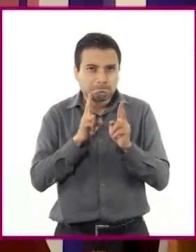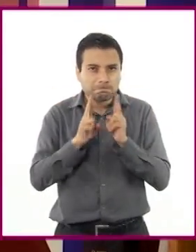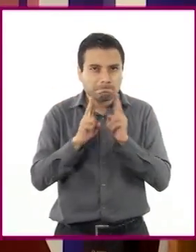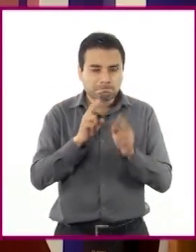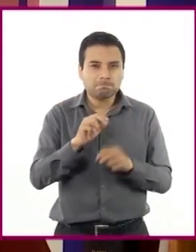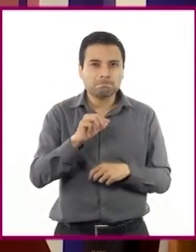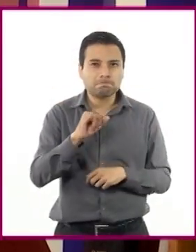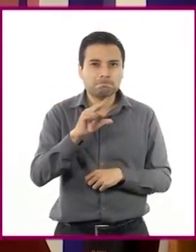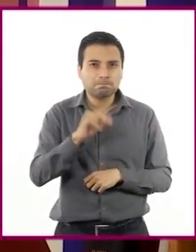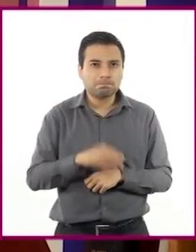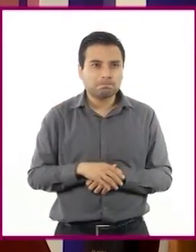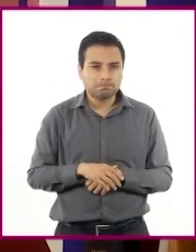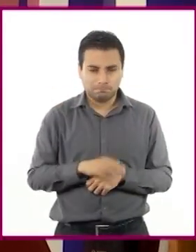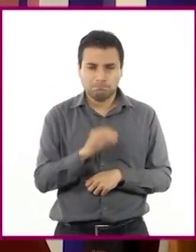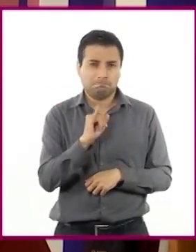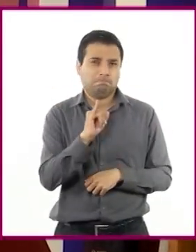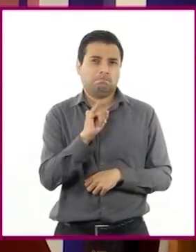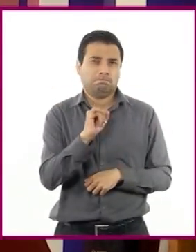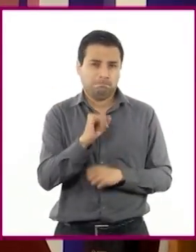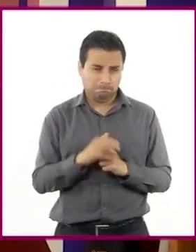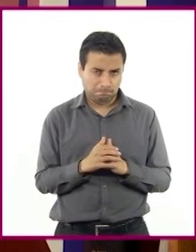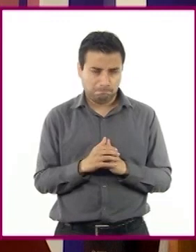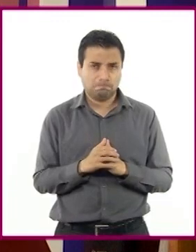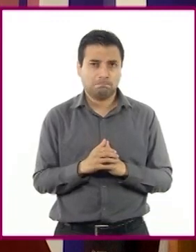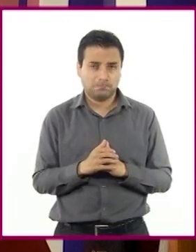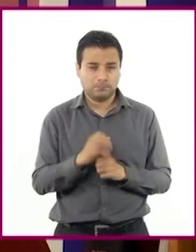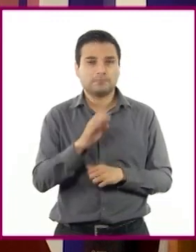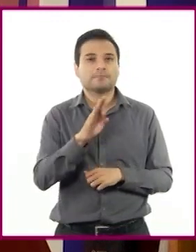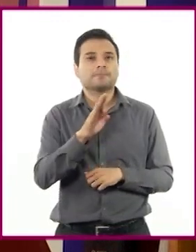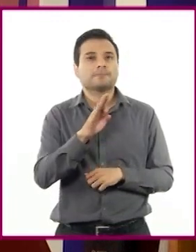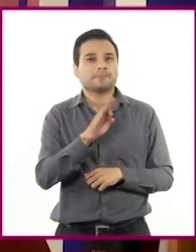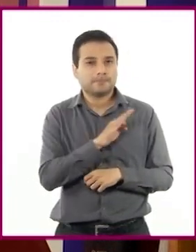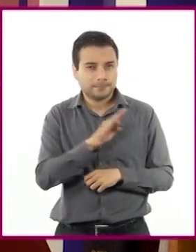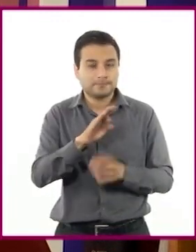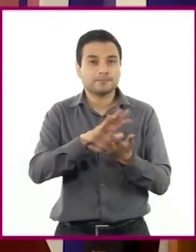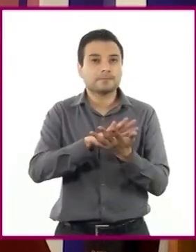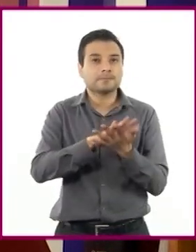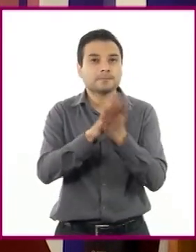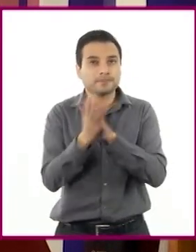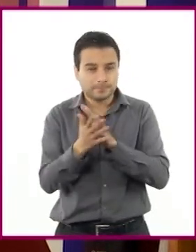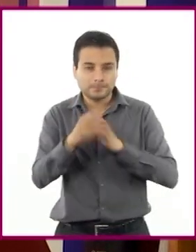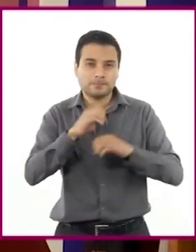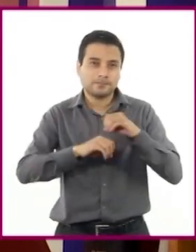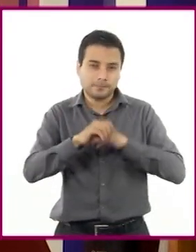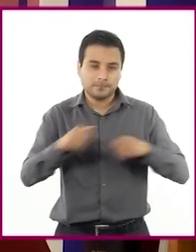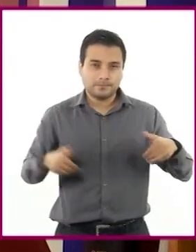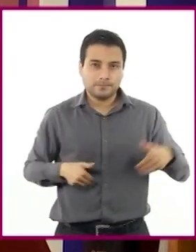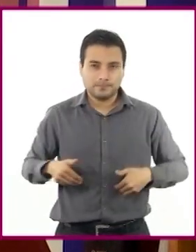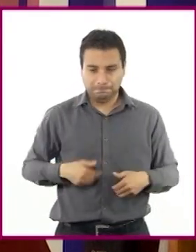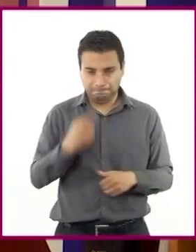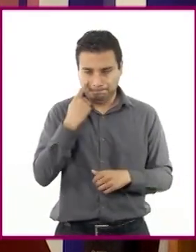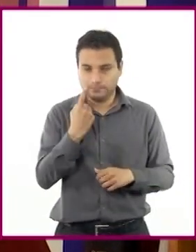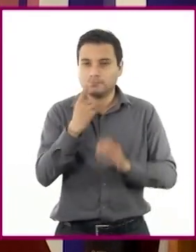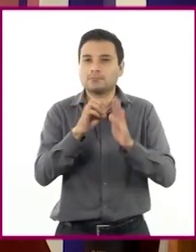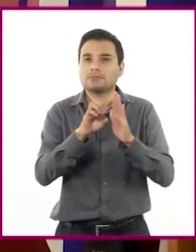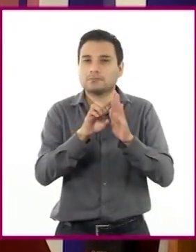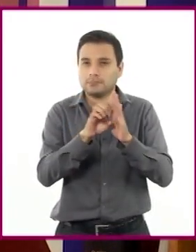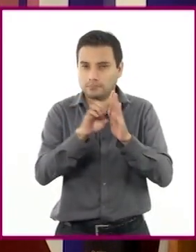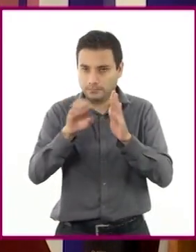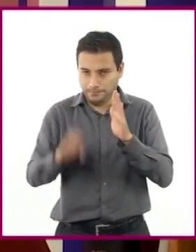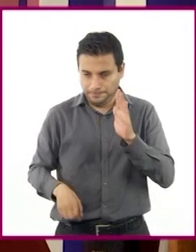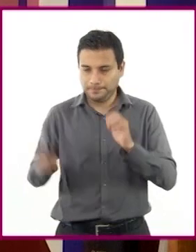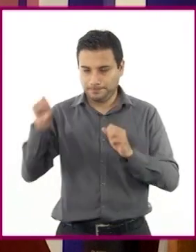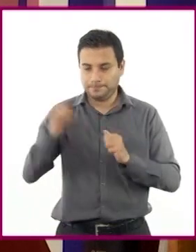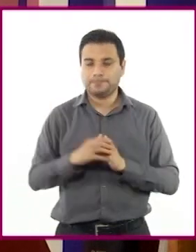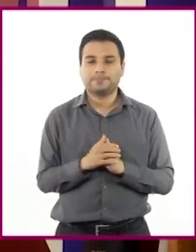lo es. Por lo tanto, puede adaptarse a un guión teatral. Les mostraré un ejemplo. Leamos la